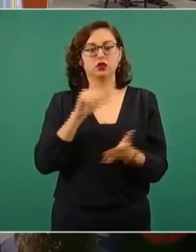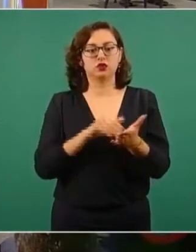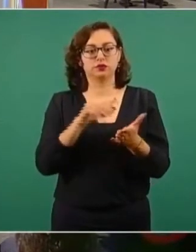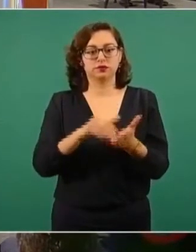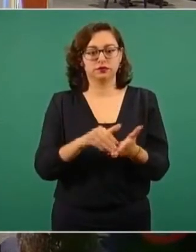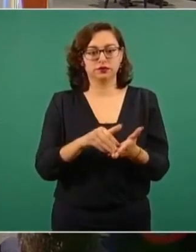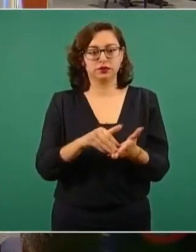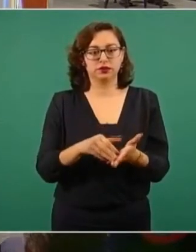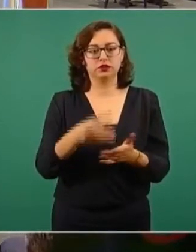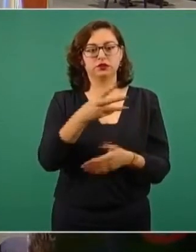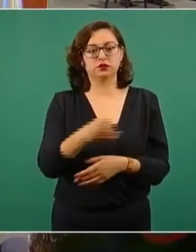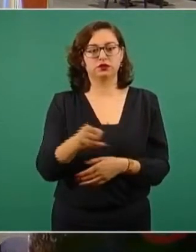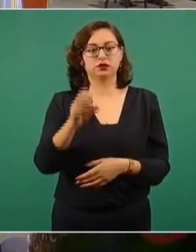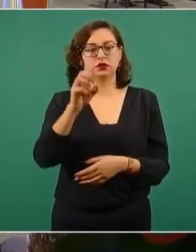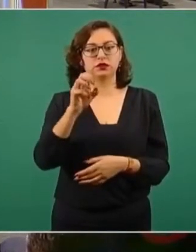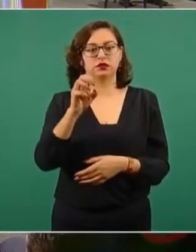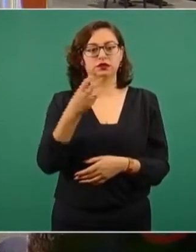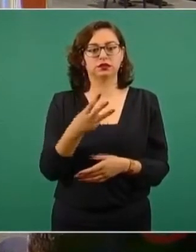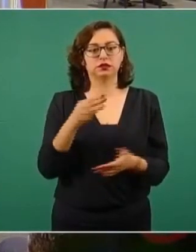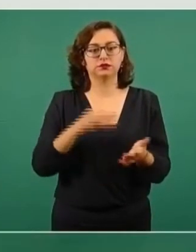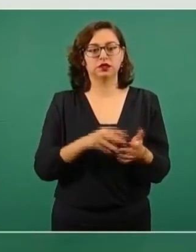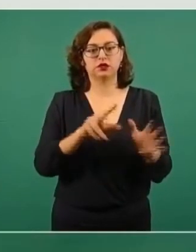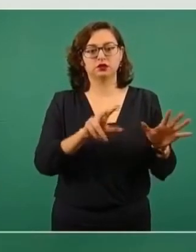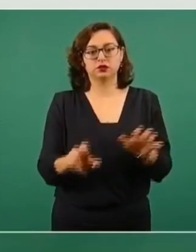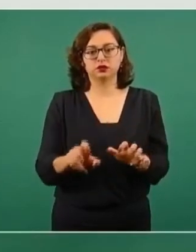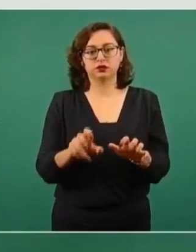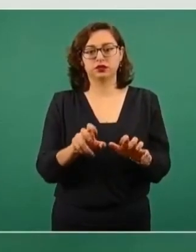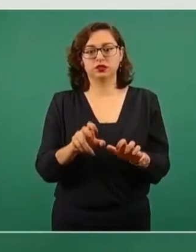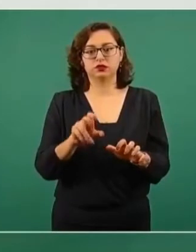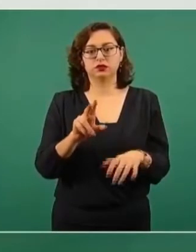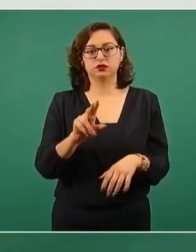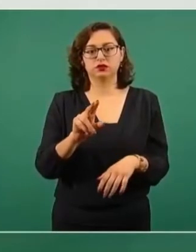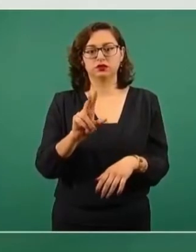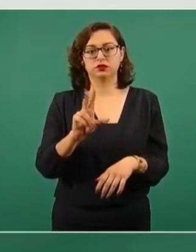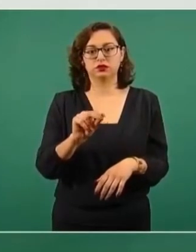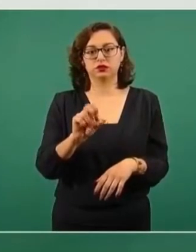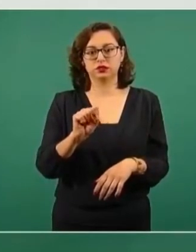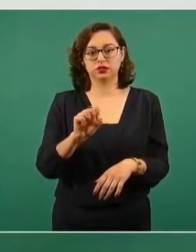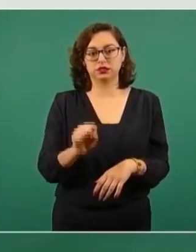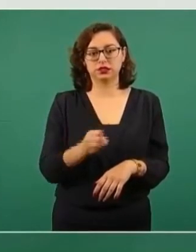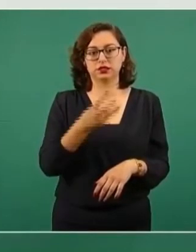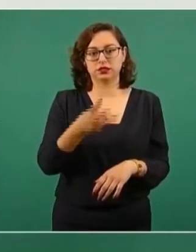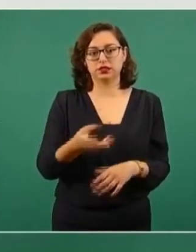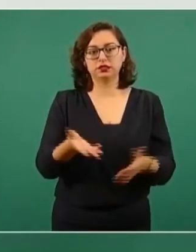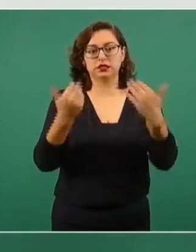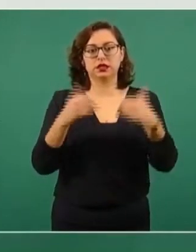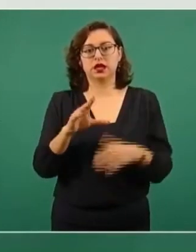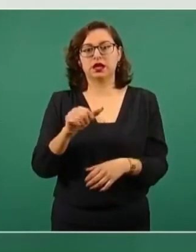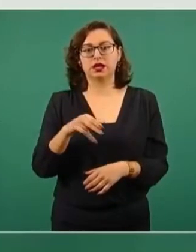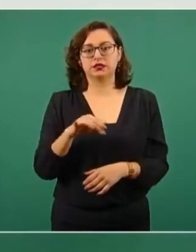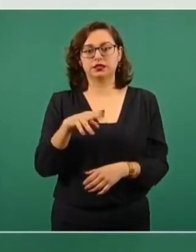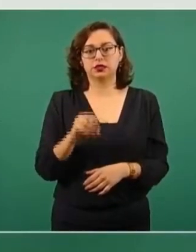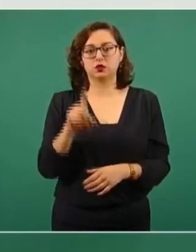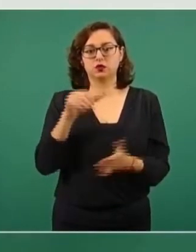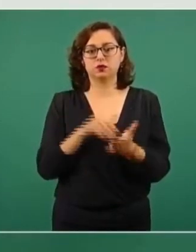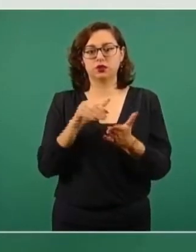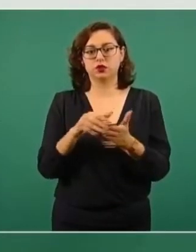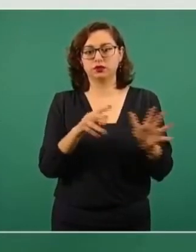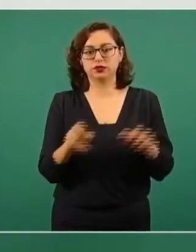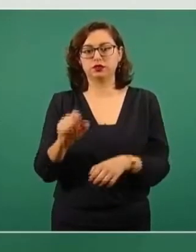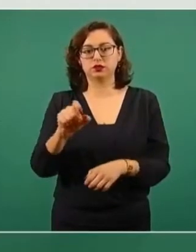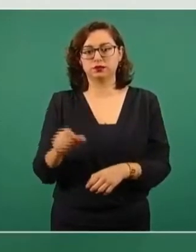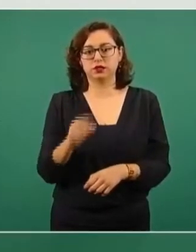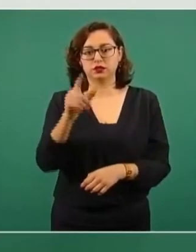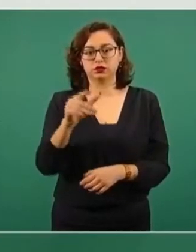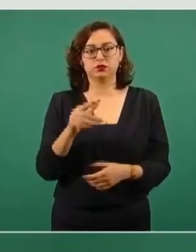863. CanSino, envasadas en México, 1 millón 921, 201. Sinovac, proveniente de